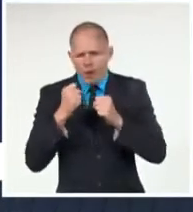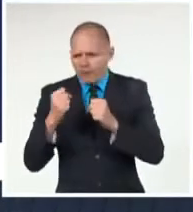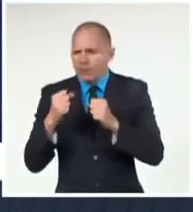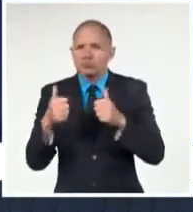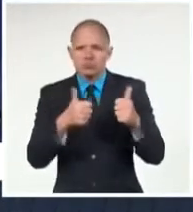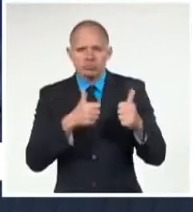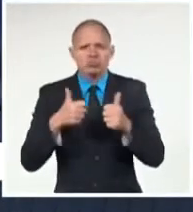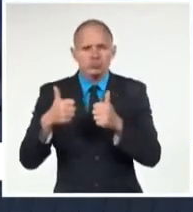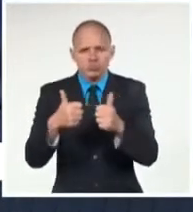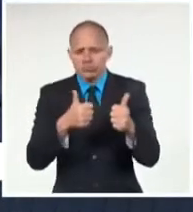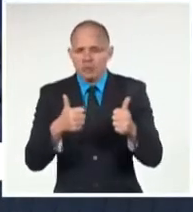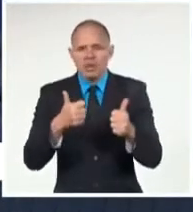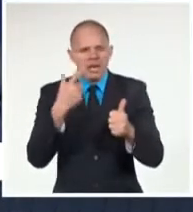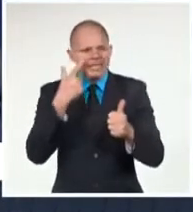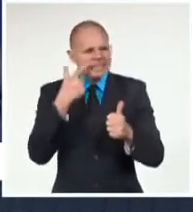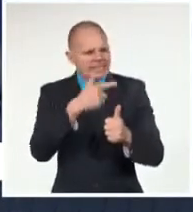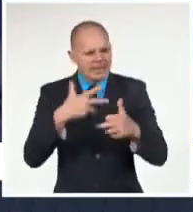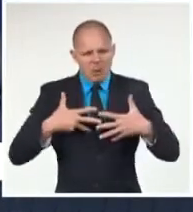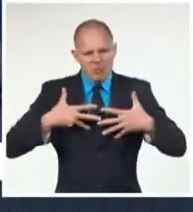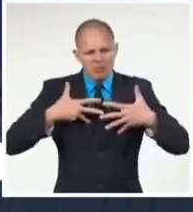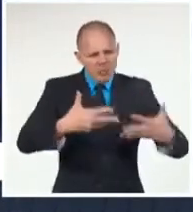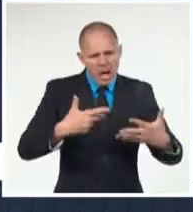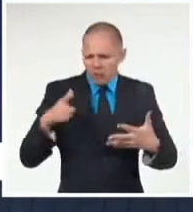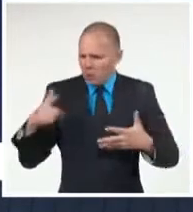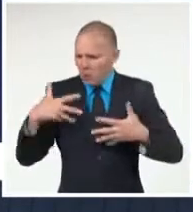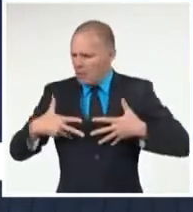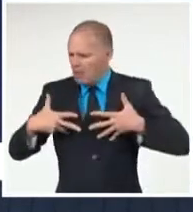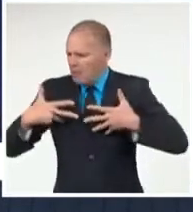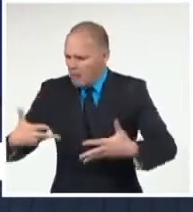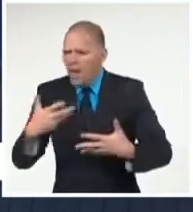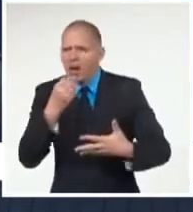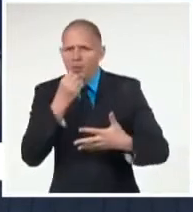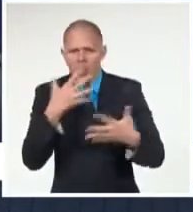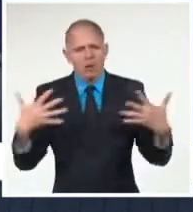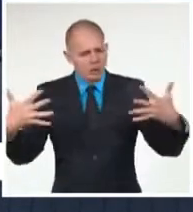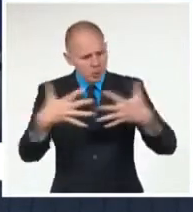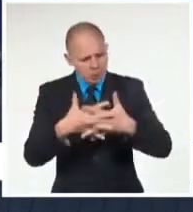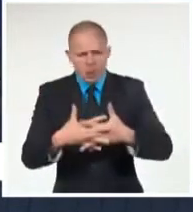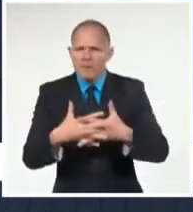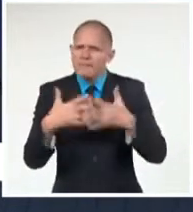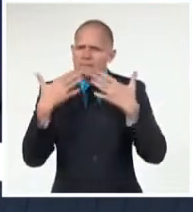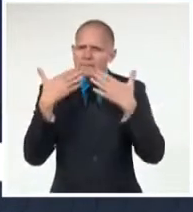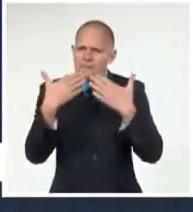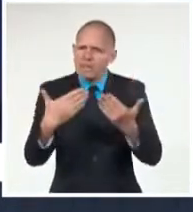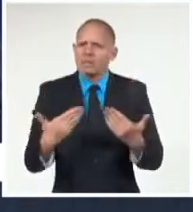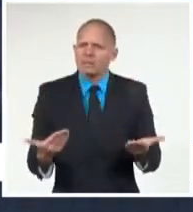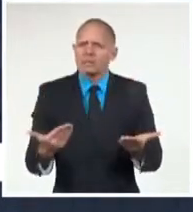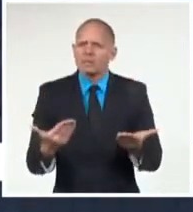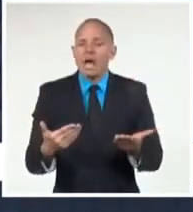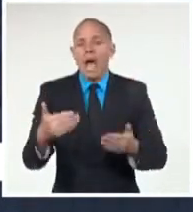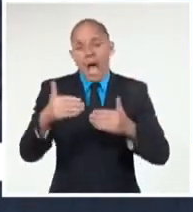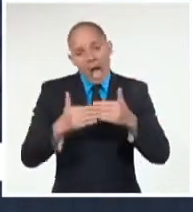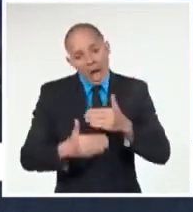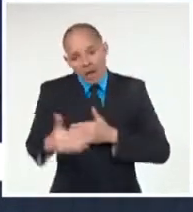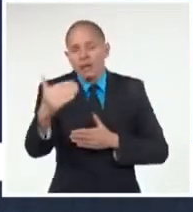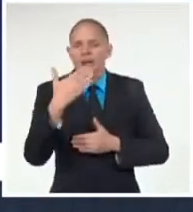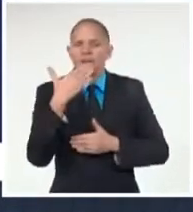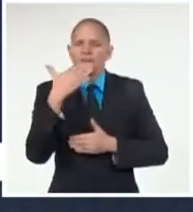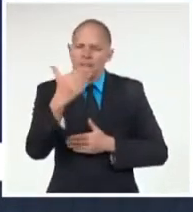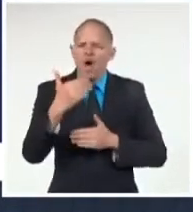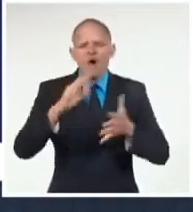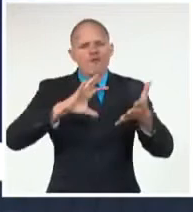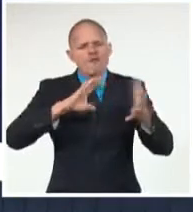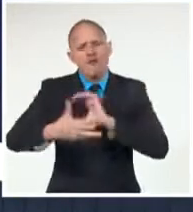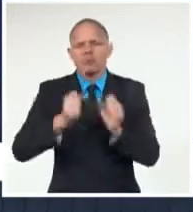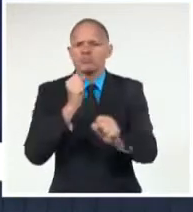ante todo la disposición y el compromiso de que sí podemos hacer cosas juntos y que podemos encontrar nuevos campos y nuevos